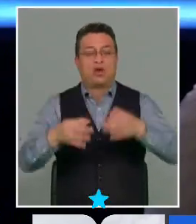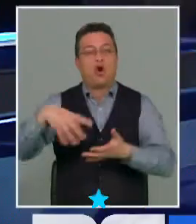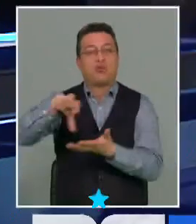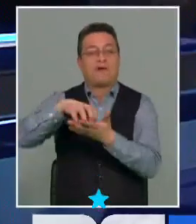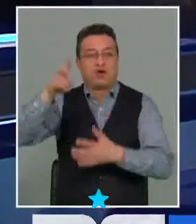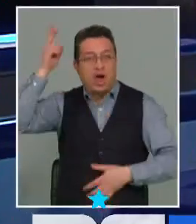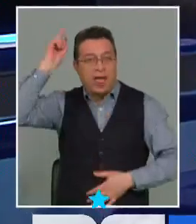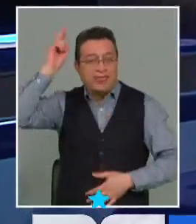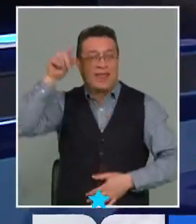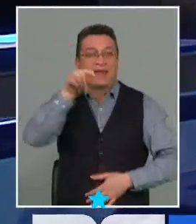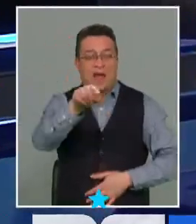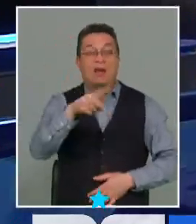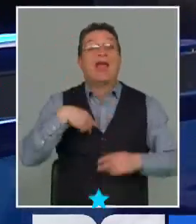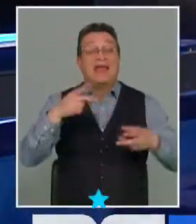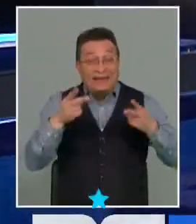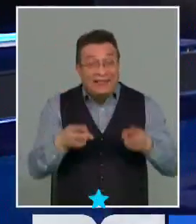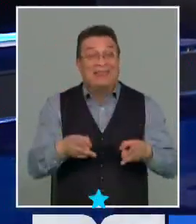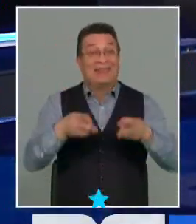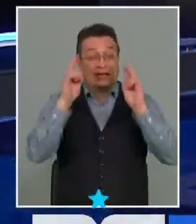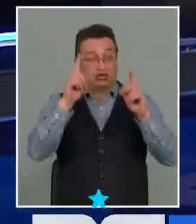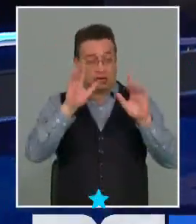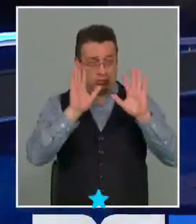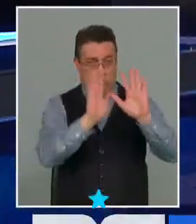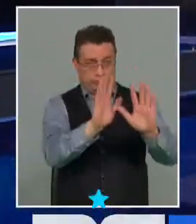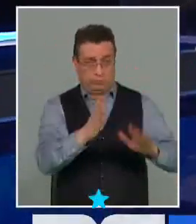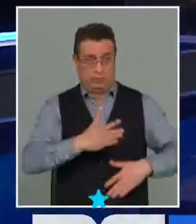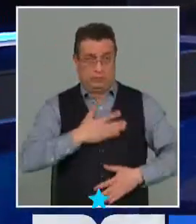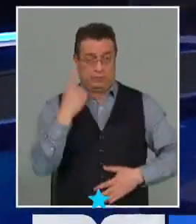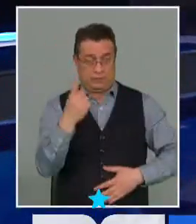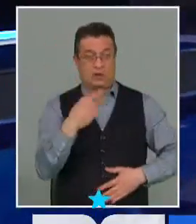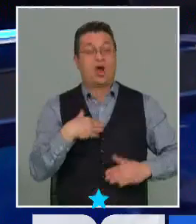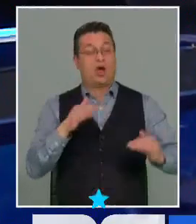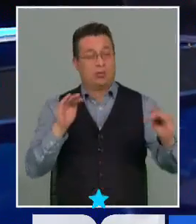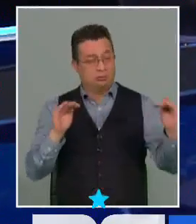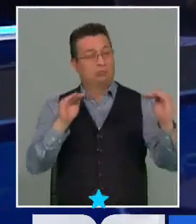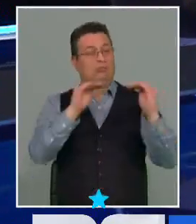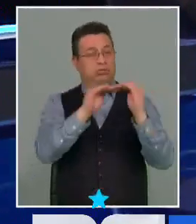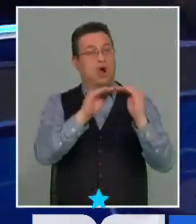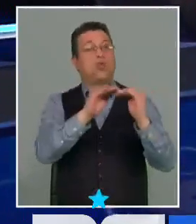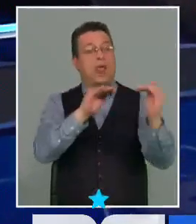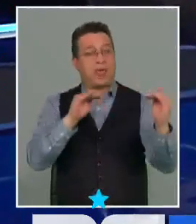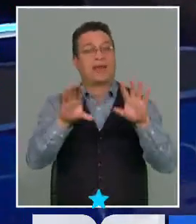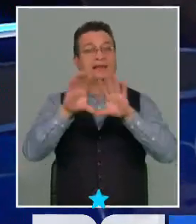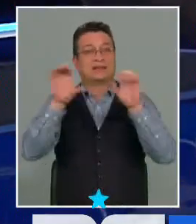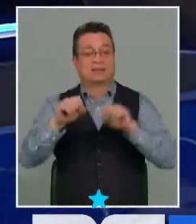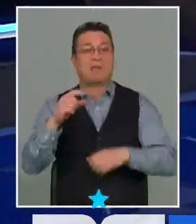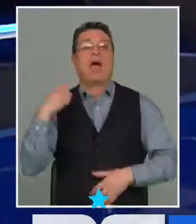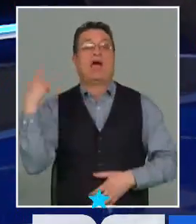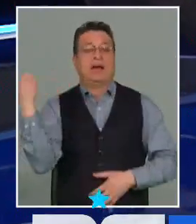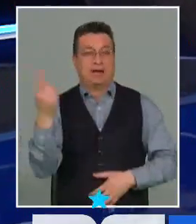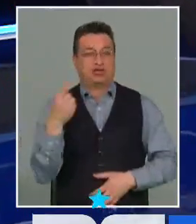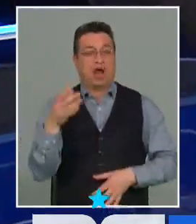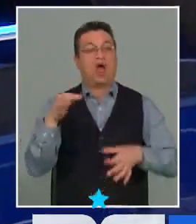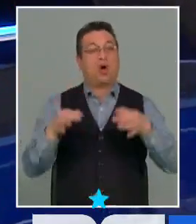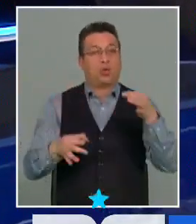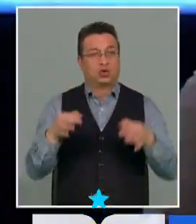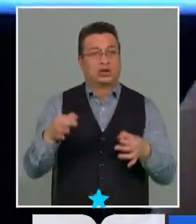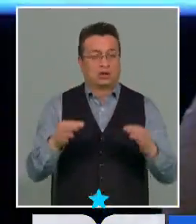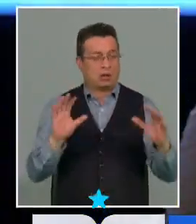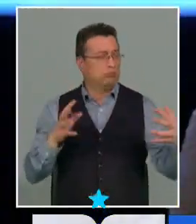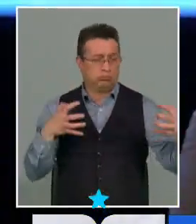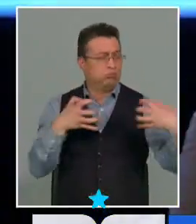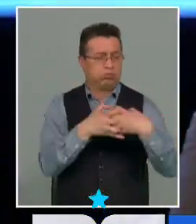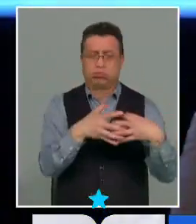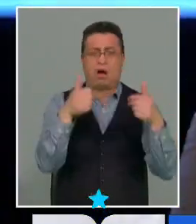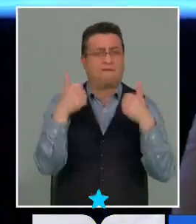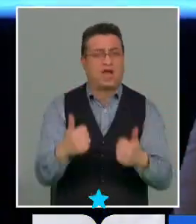los que en virtud de su derecho a la libre determinación coexisten coordinados en un plano de igualdad con el sistema nacional de justicia. Adolfo Meñabur, aquí